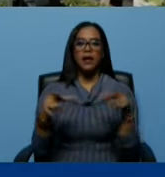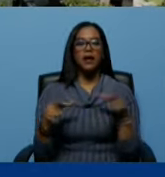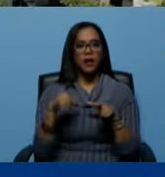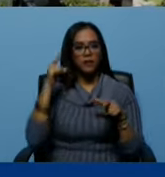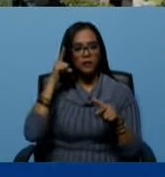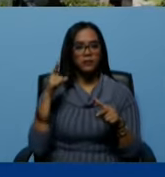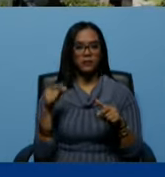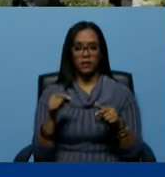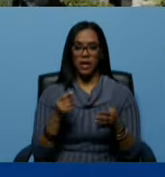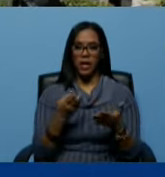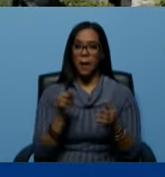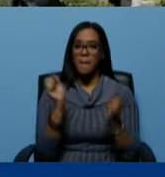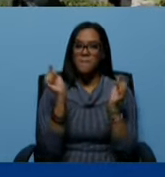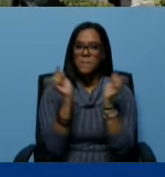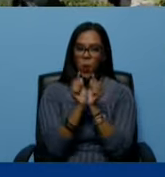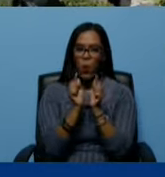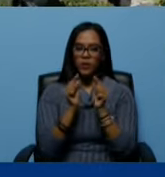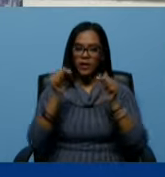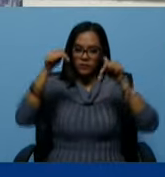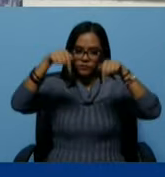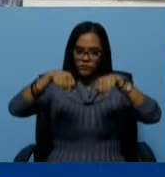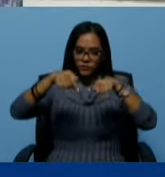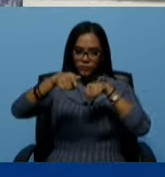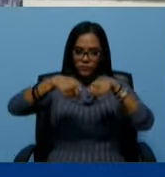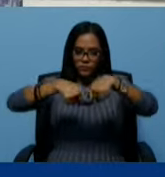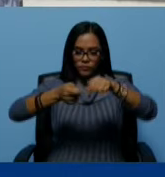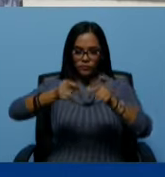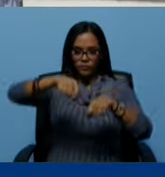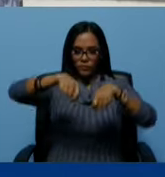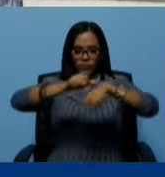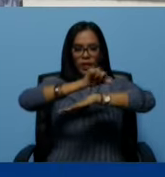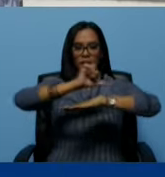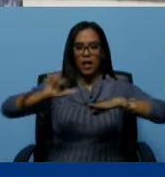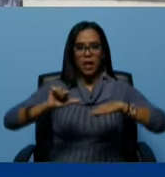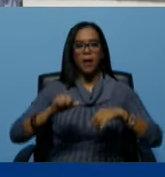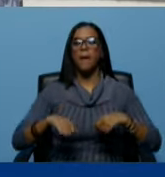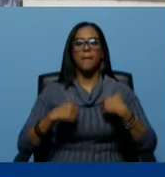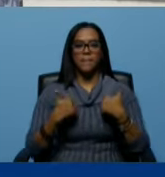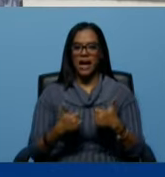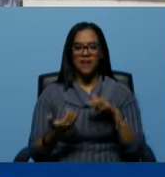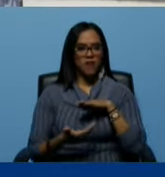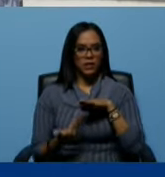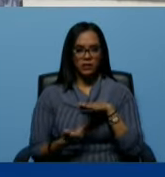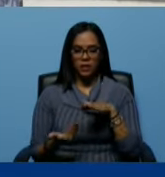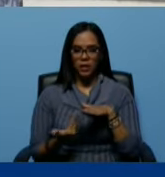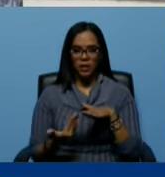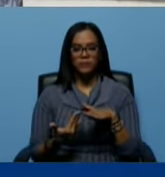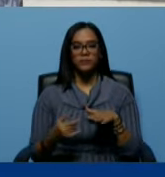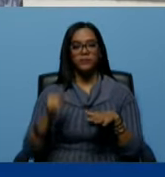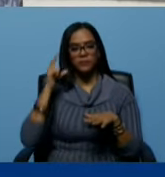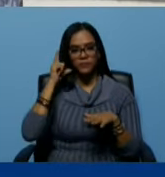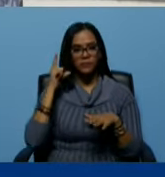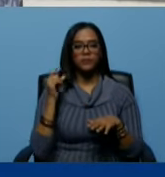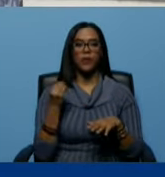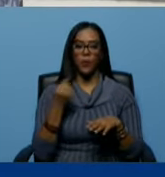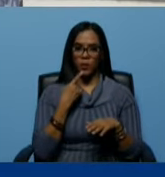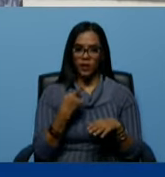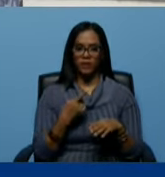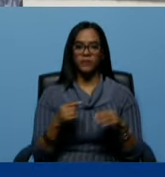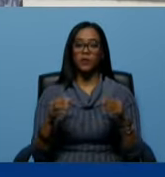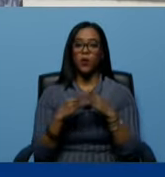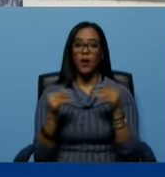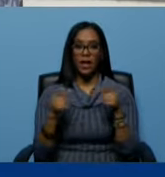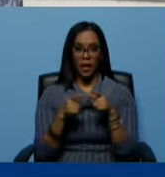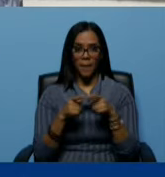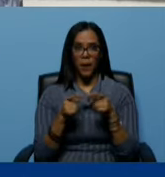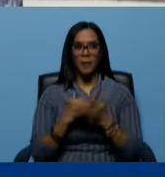capacidad de ofrecerle cirugía de punta, desde la cirugía más básica, como lo dije en la parte de ginecología, todo lo que es el equipamiento